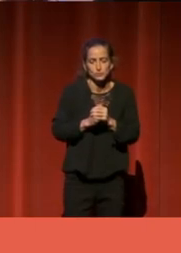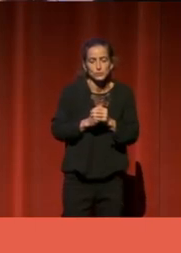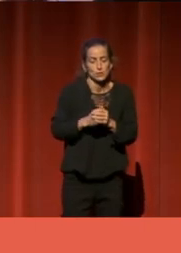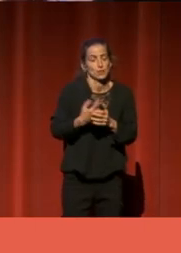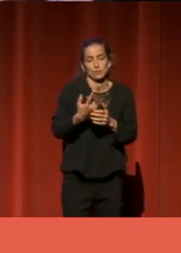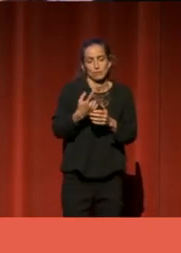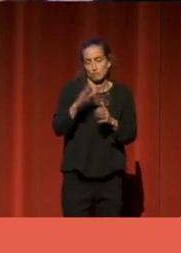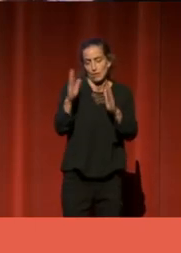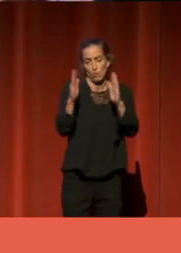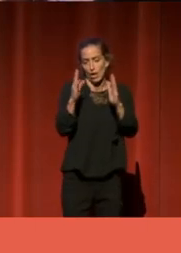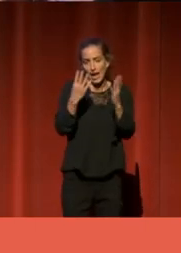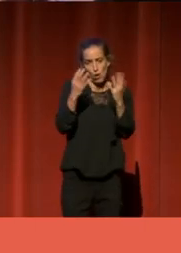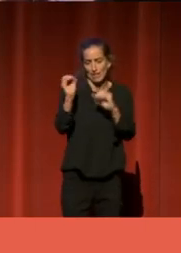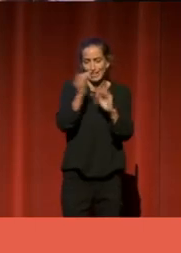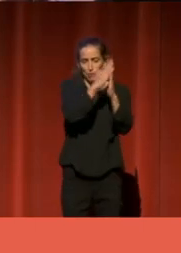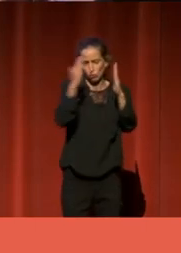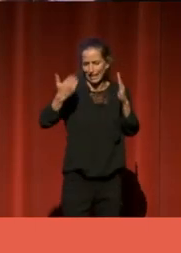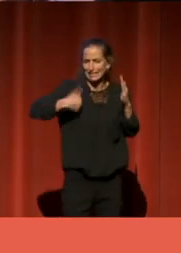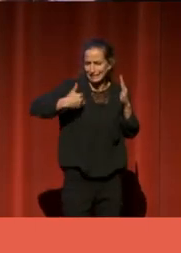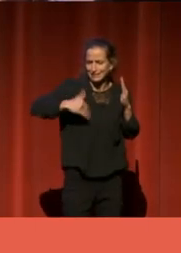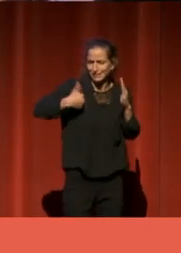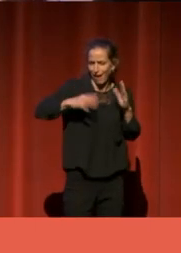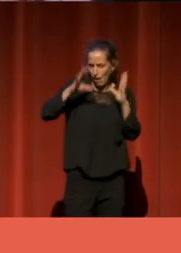de los años 90 con este protocolo.